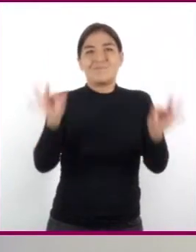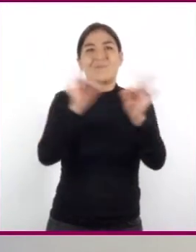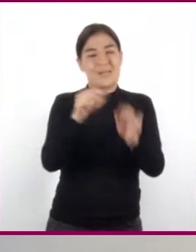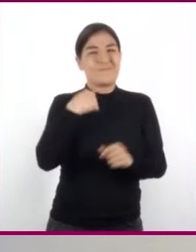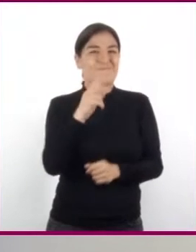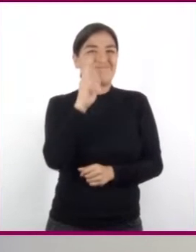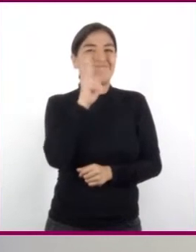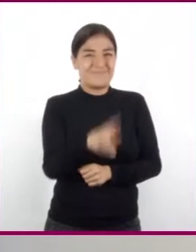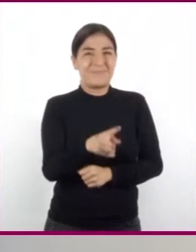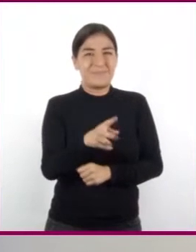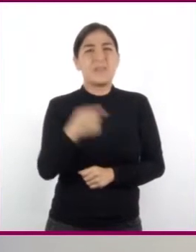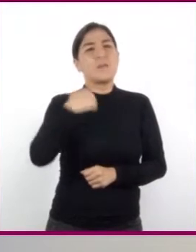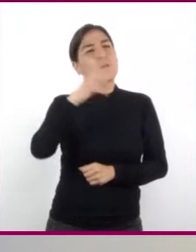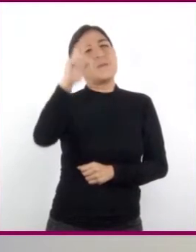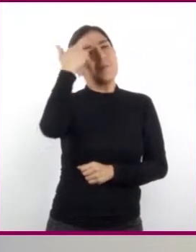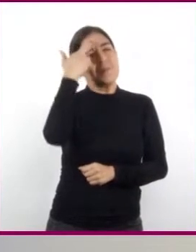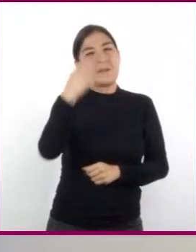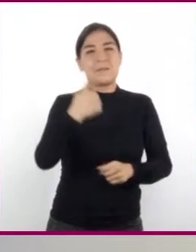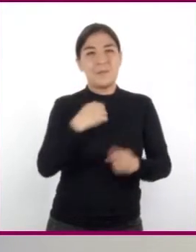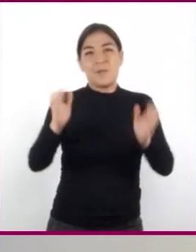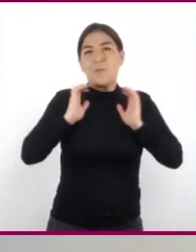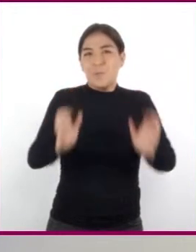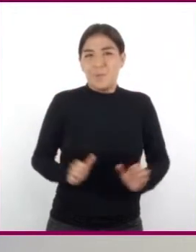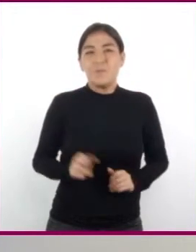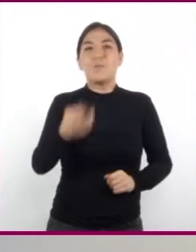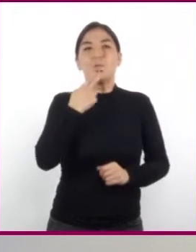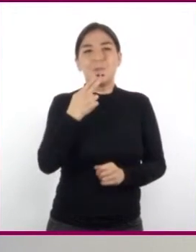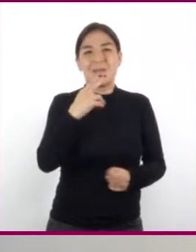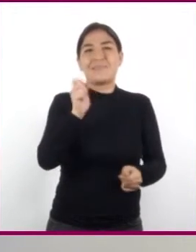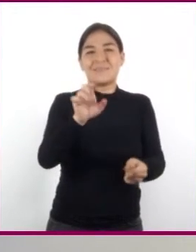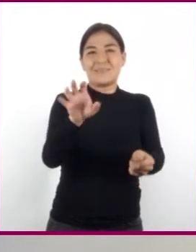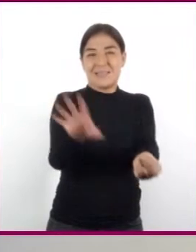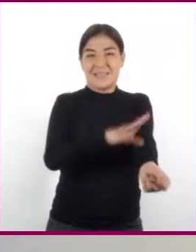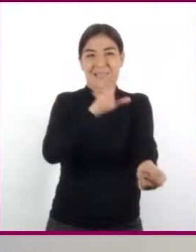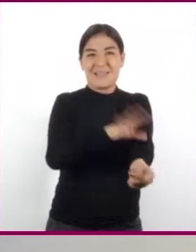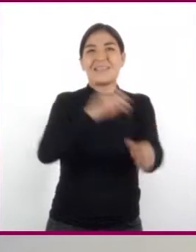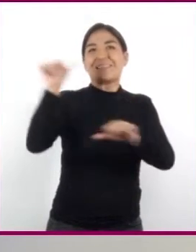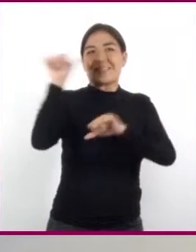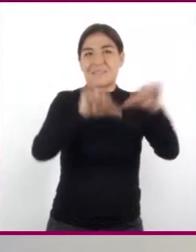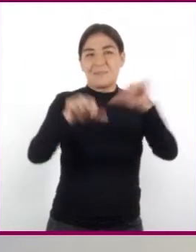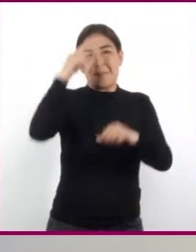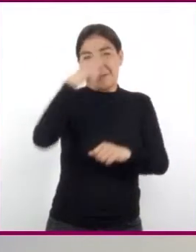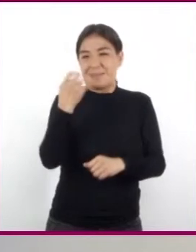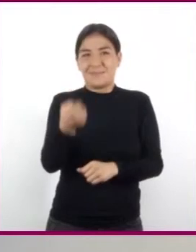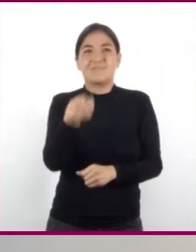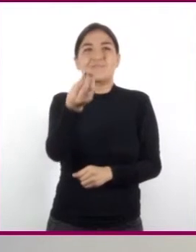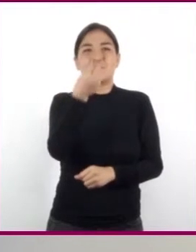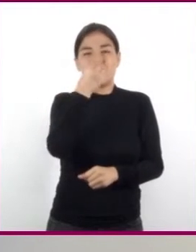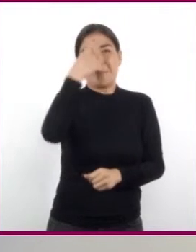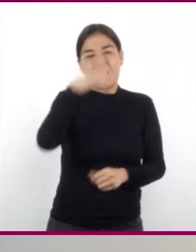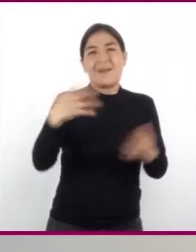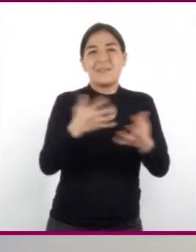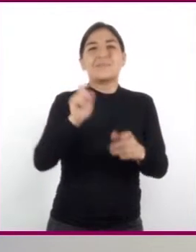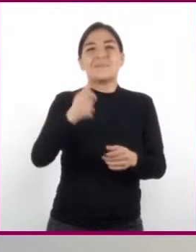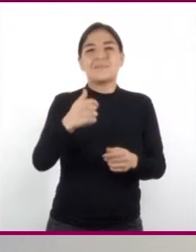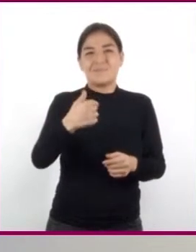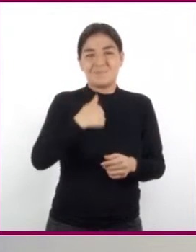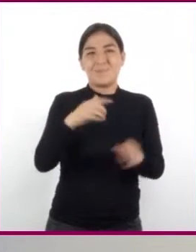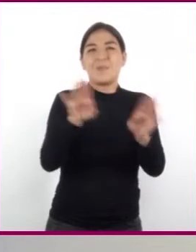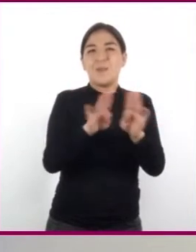que veo. Recuerdo que nuestro cuerpo utiliza la energía química de los alimentos para realizar nuestros procesos